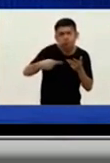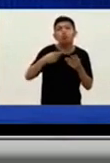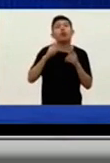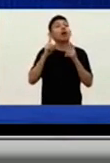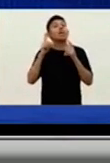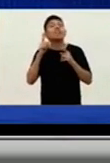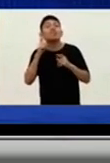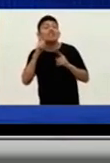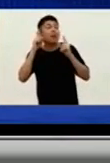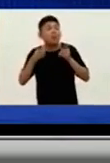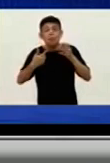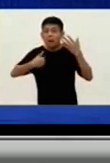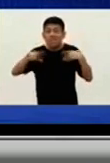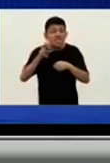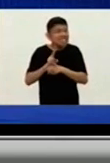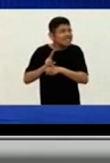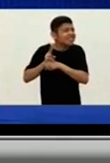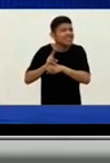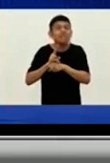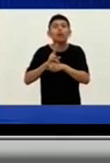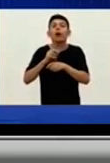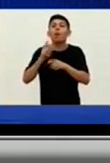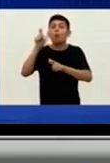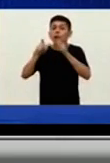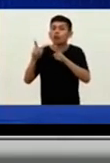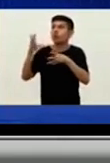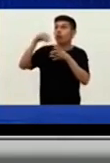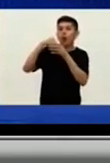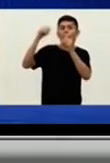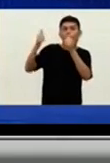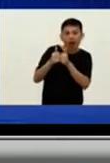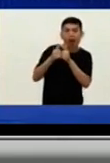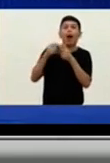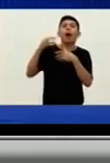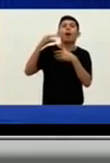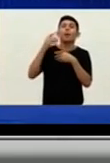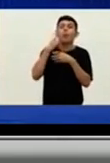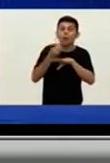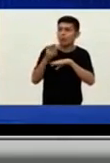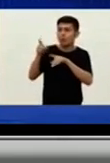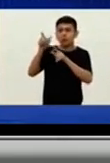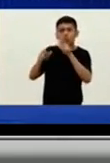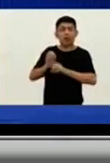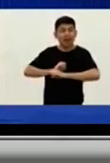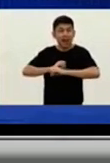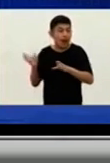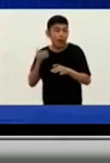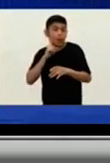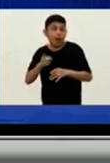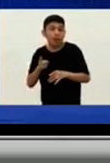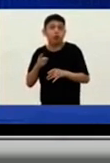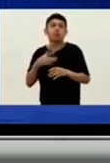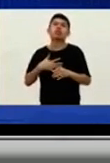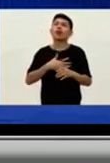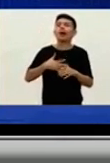sobre todo tengo que extremar estos cuidados si yo tengo un conviviente o alguien que tiene factores de riesgo, que yo puedo tener un